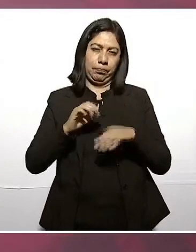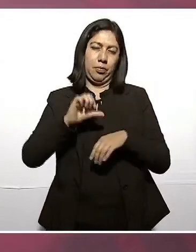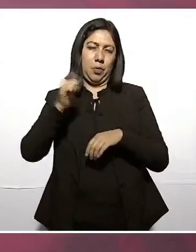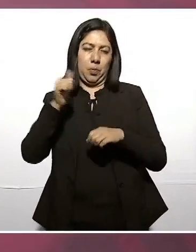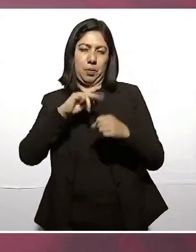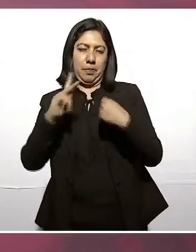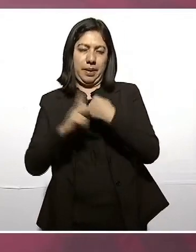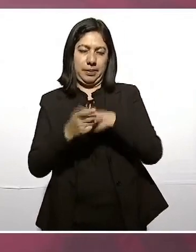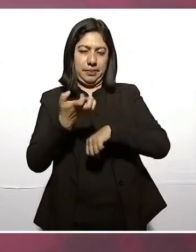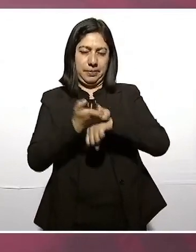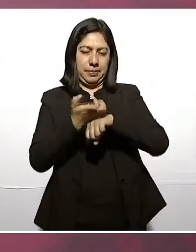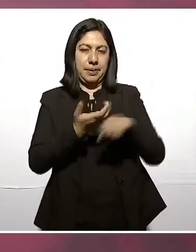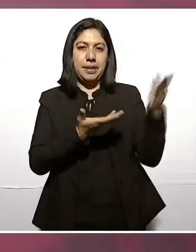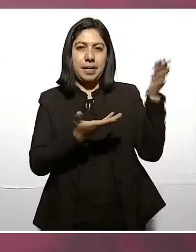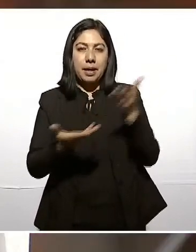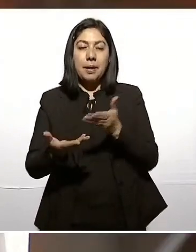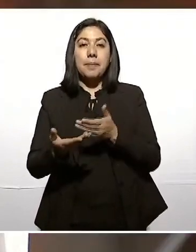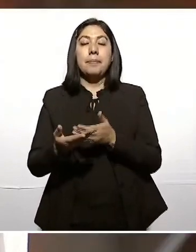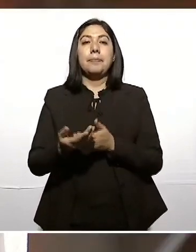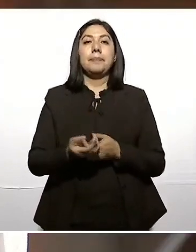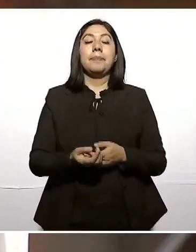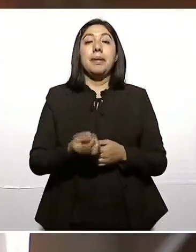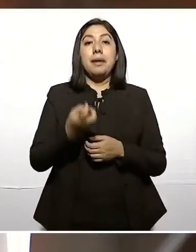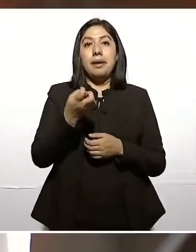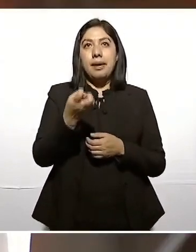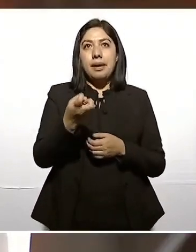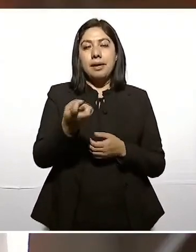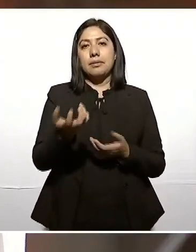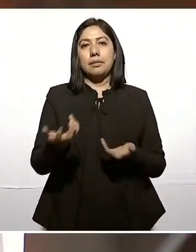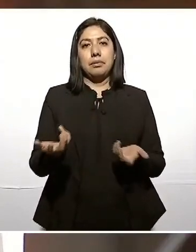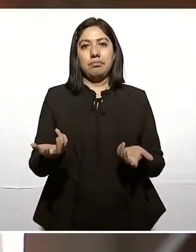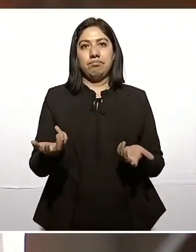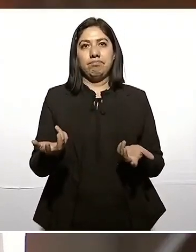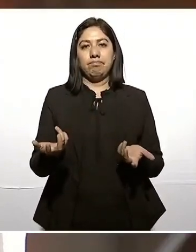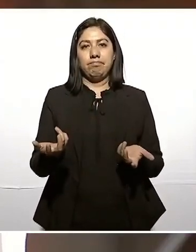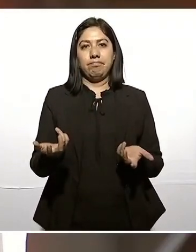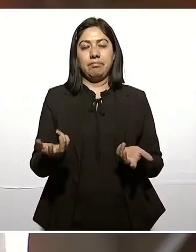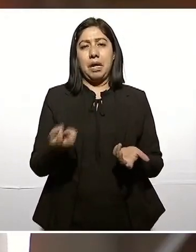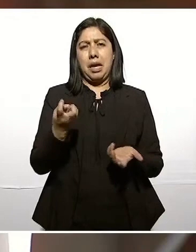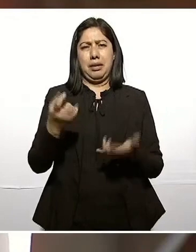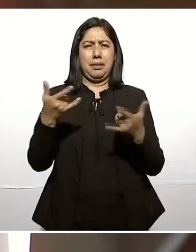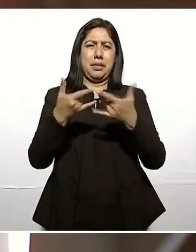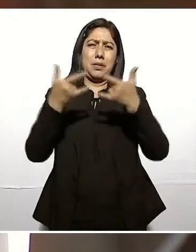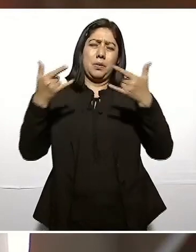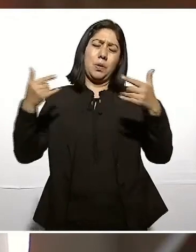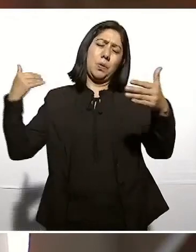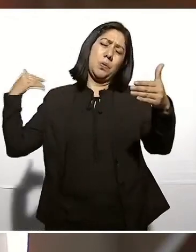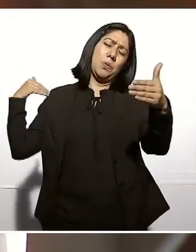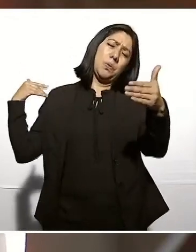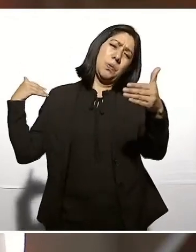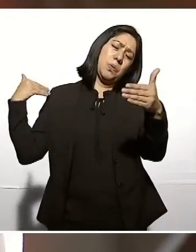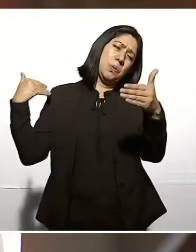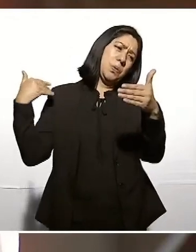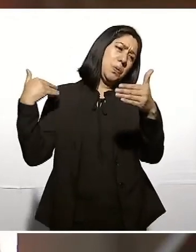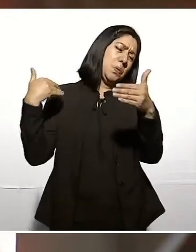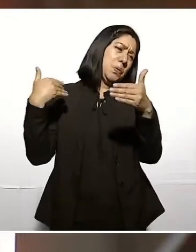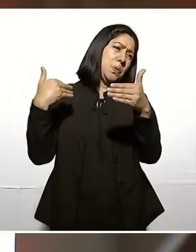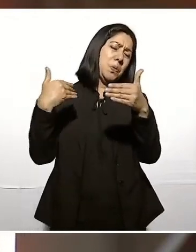De modo que, pues es mucha la historia de